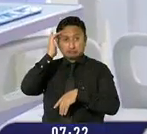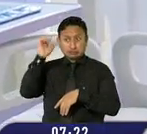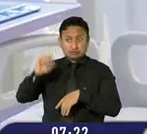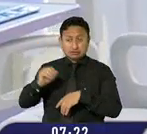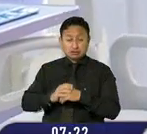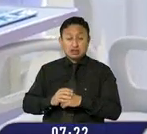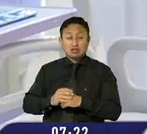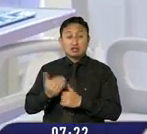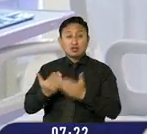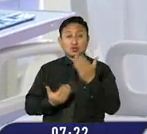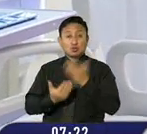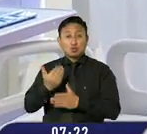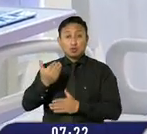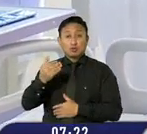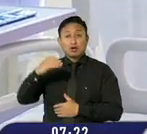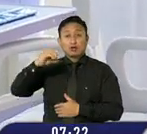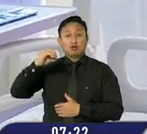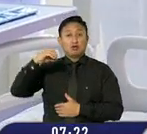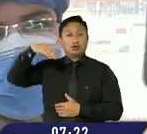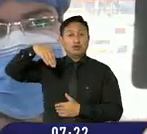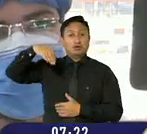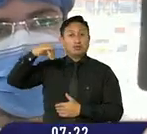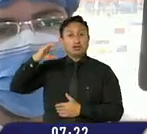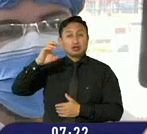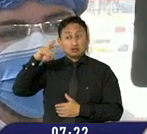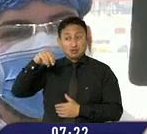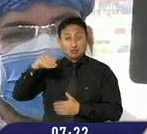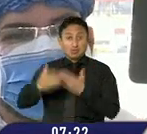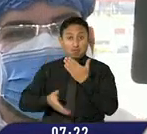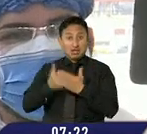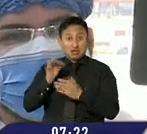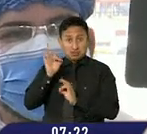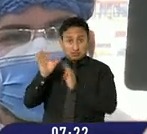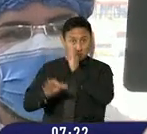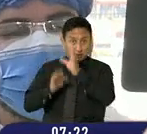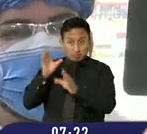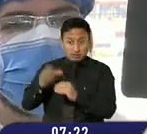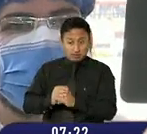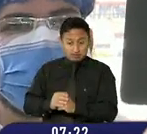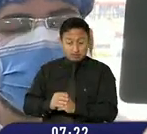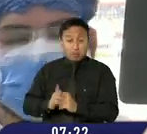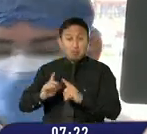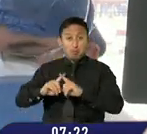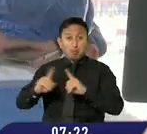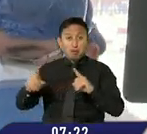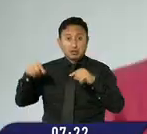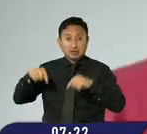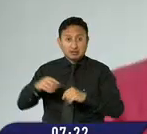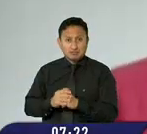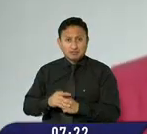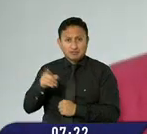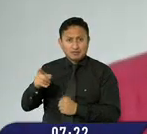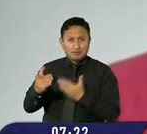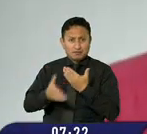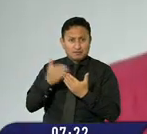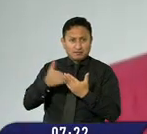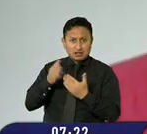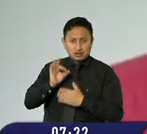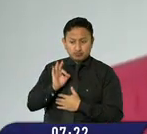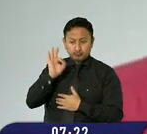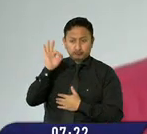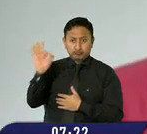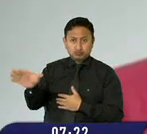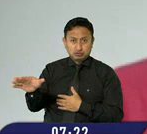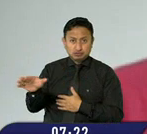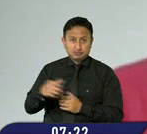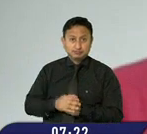contagiosa que la Delta, y aunque aún no se determina que es letal, sí tendría mayor capacidad de transmisión. Así sea